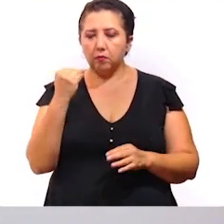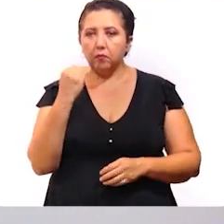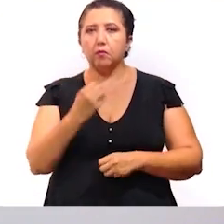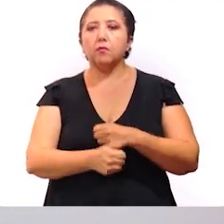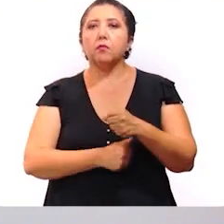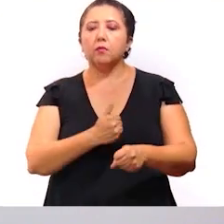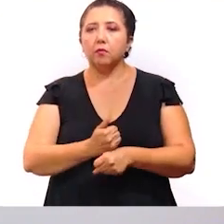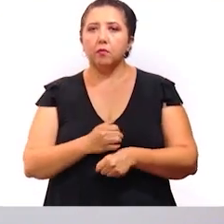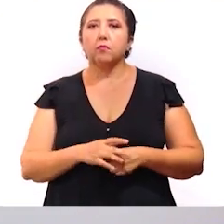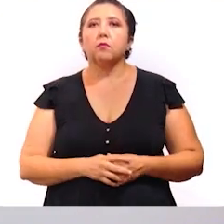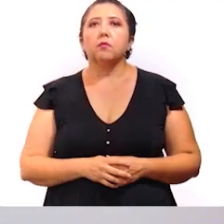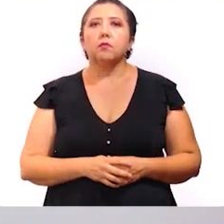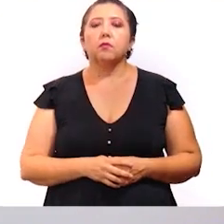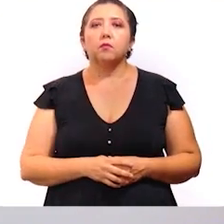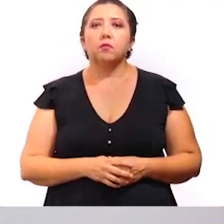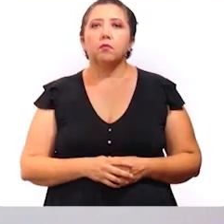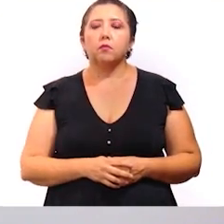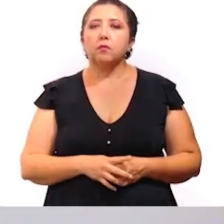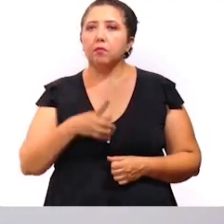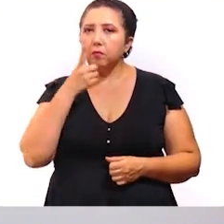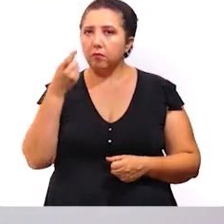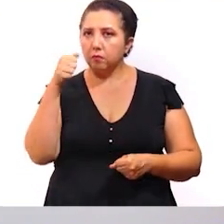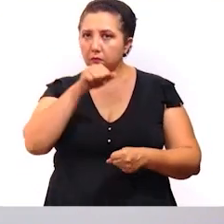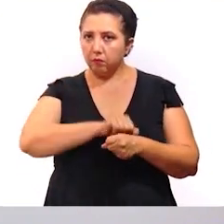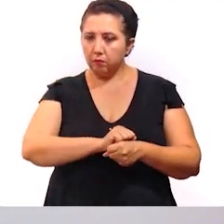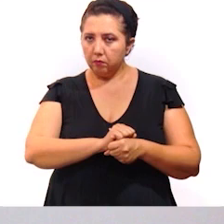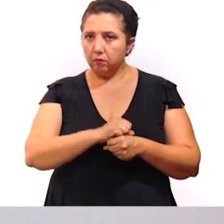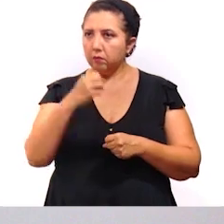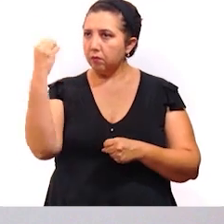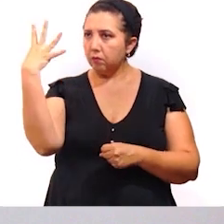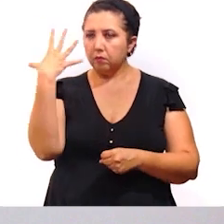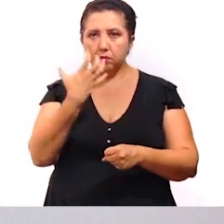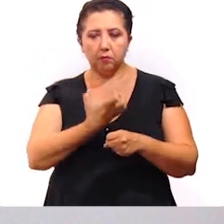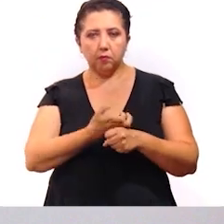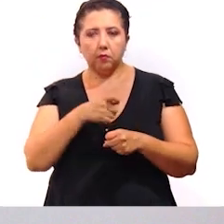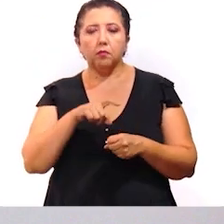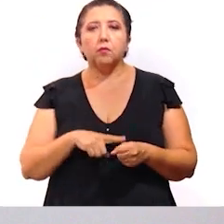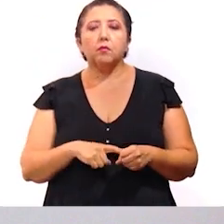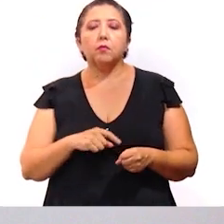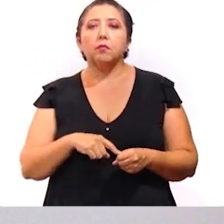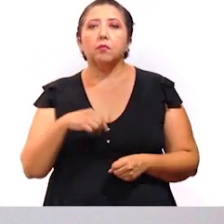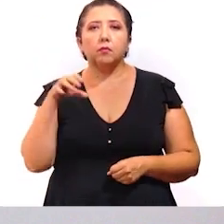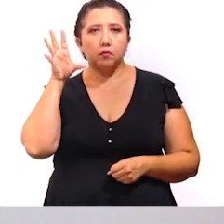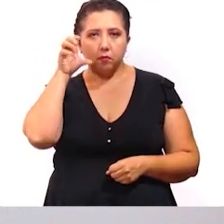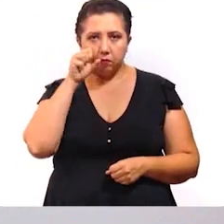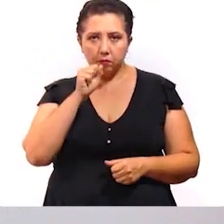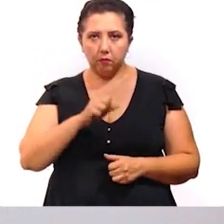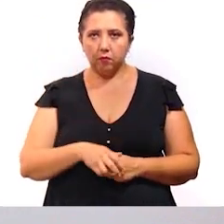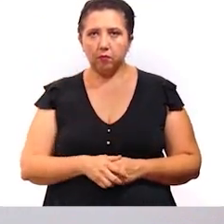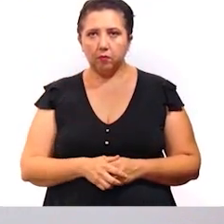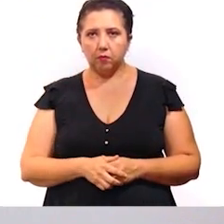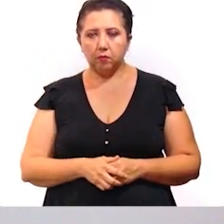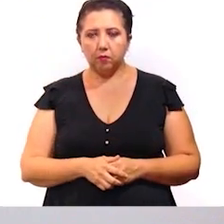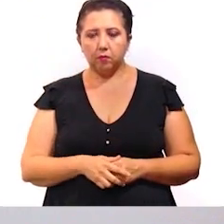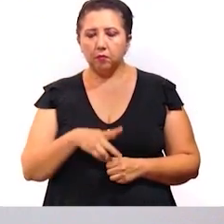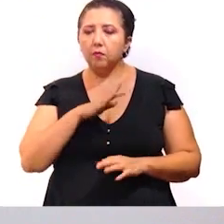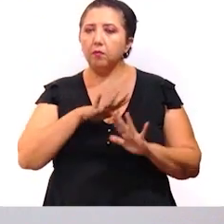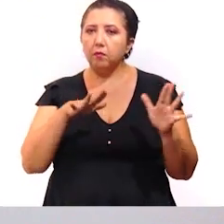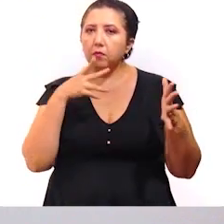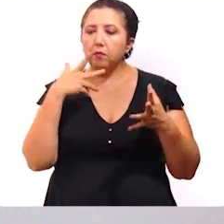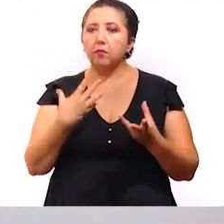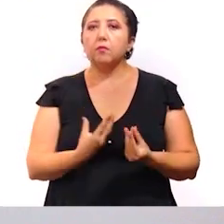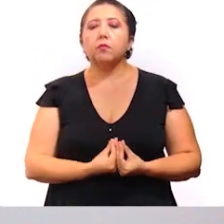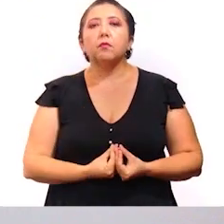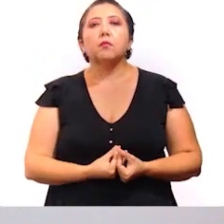mes a 99 años. Los indicadores semanales de nuestro semáforo estatal de salud marcan color naranja. Como